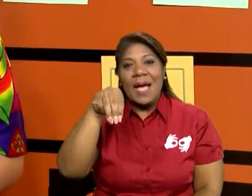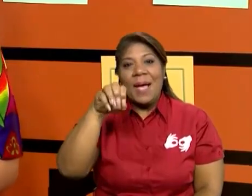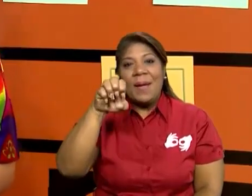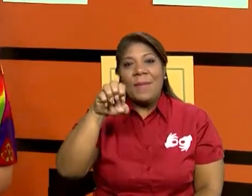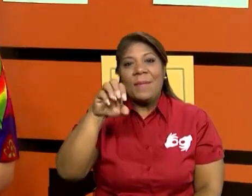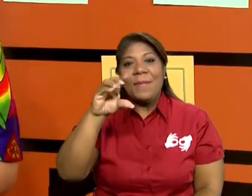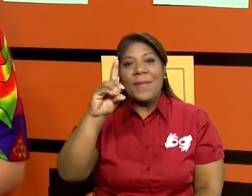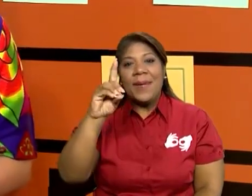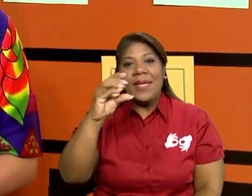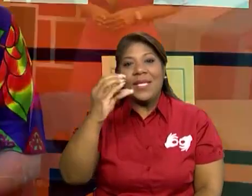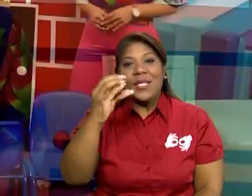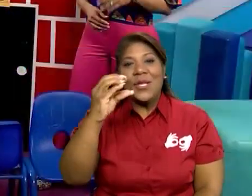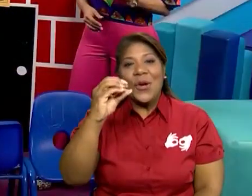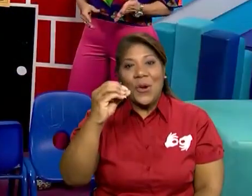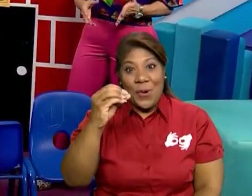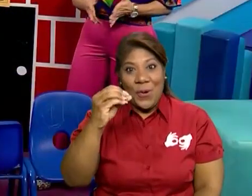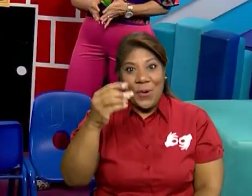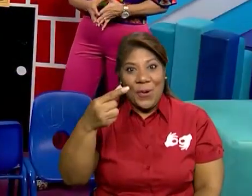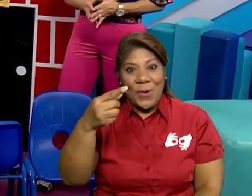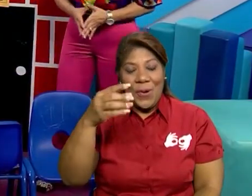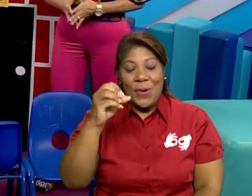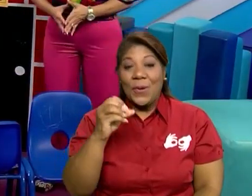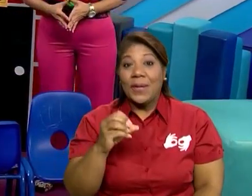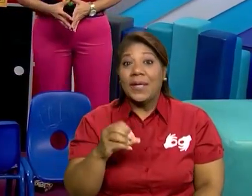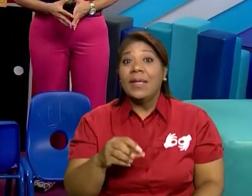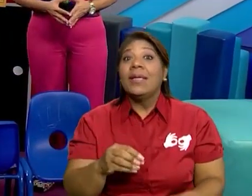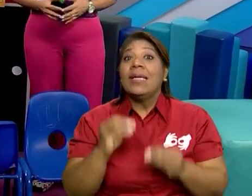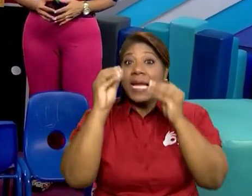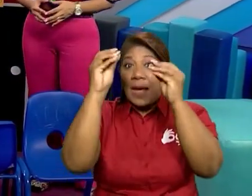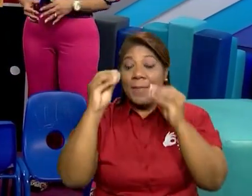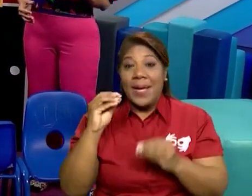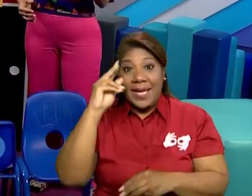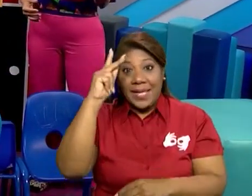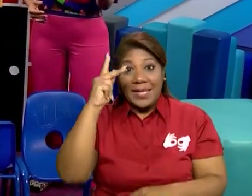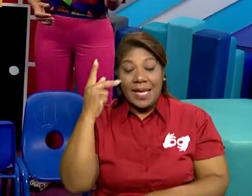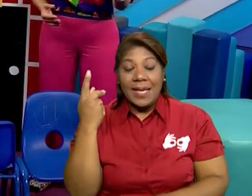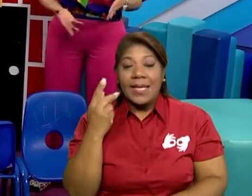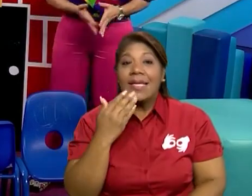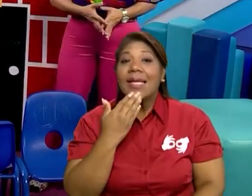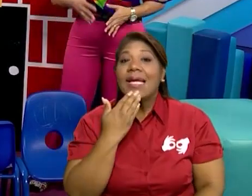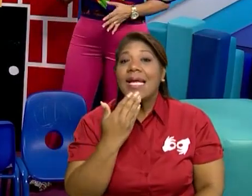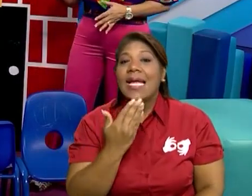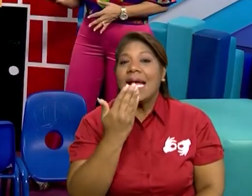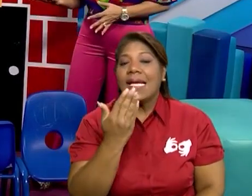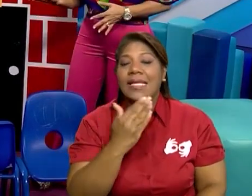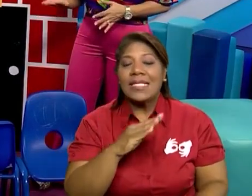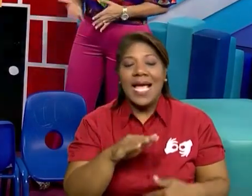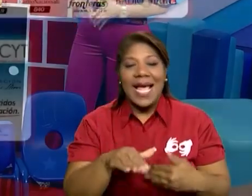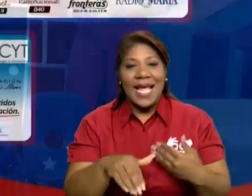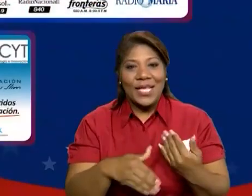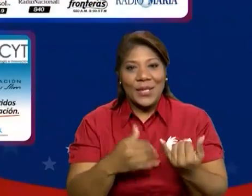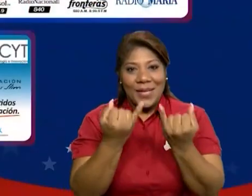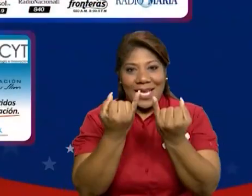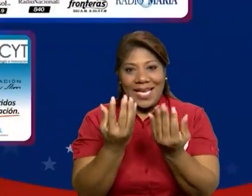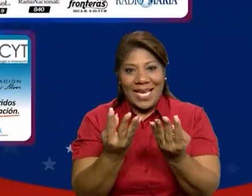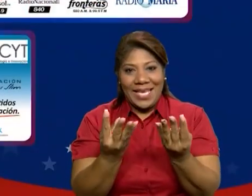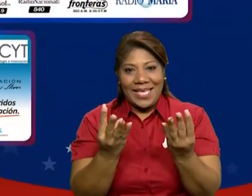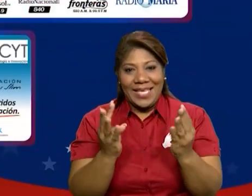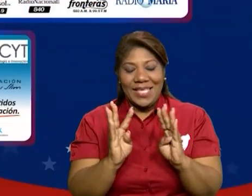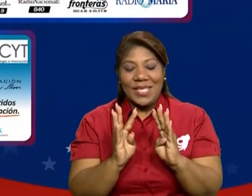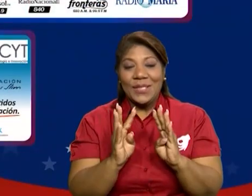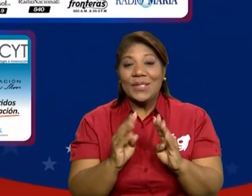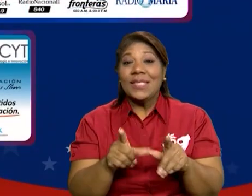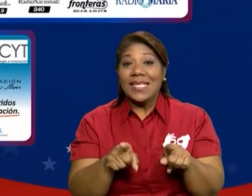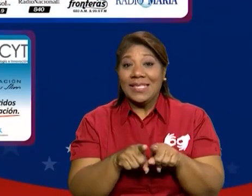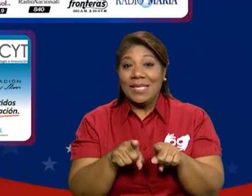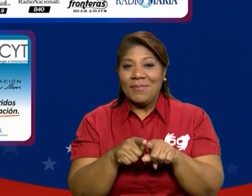Así es, y nosotros queremos despedirnos, no sin antes darle las gracias a las instituciones y organizaciones